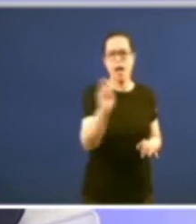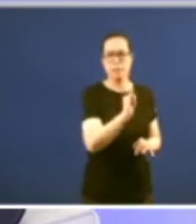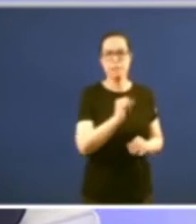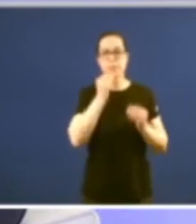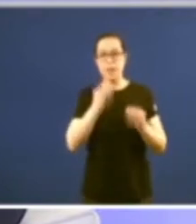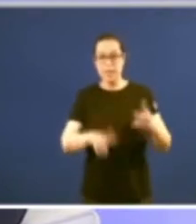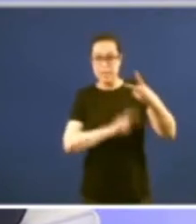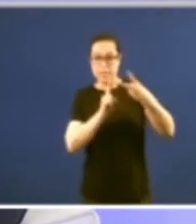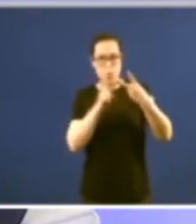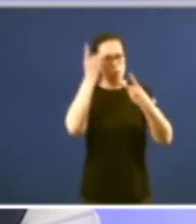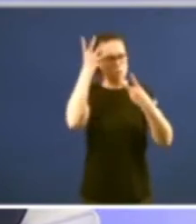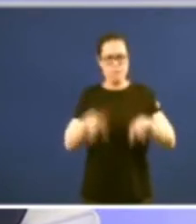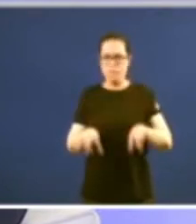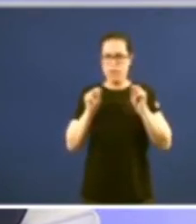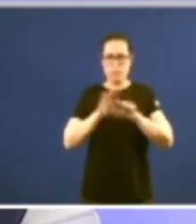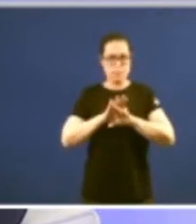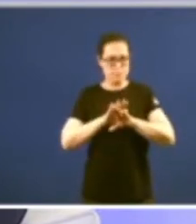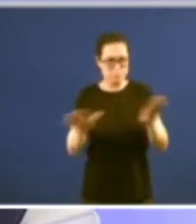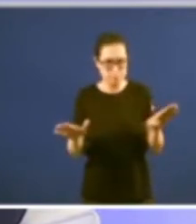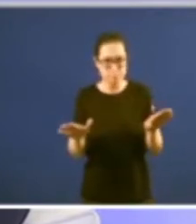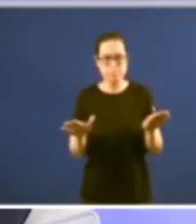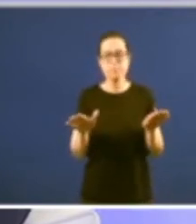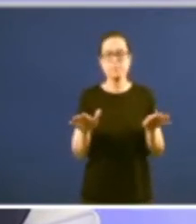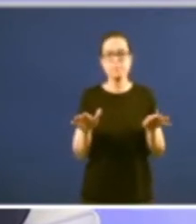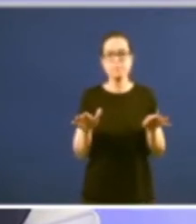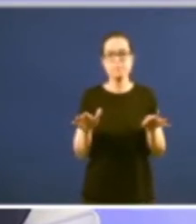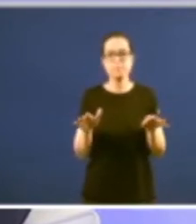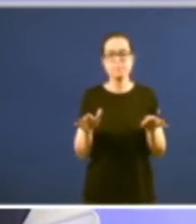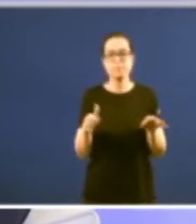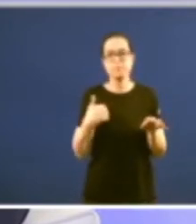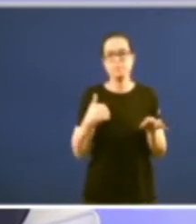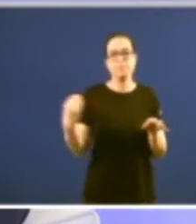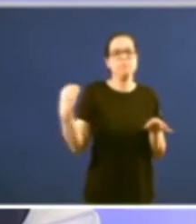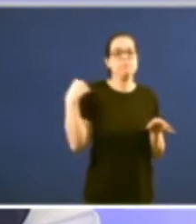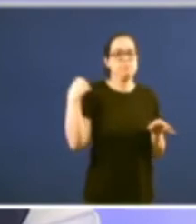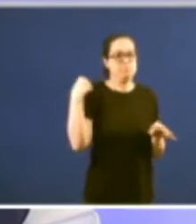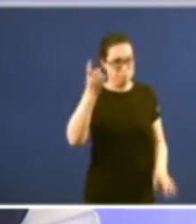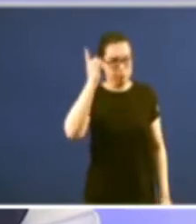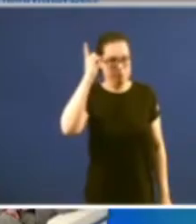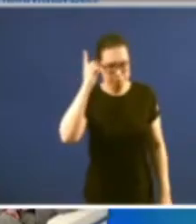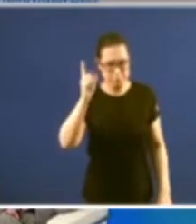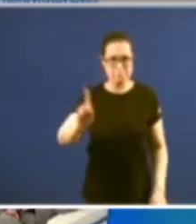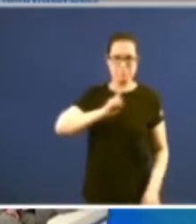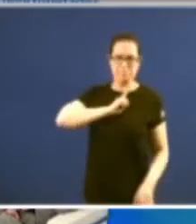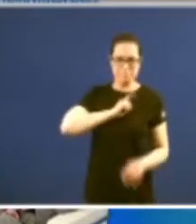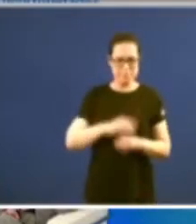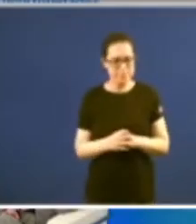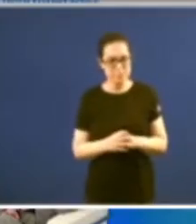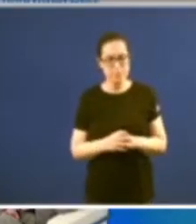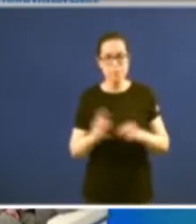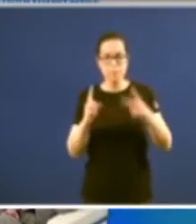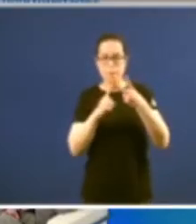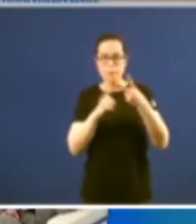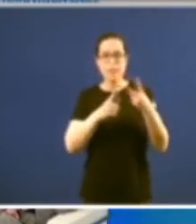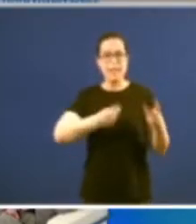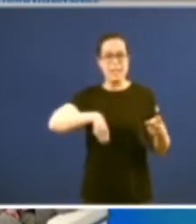segunda idea e remato xa antes de que me esto chame a orde Rita España é